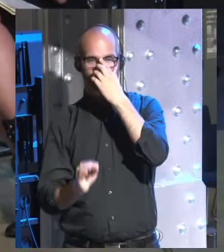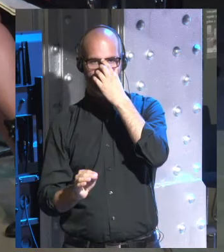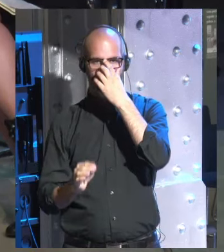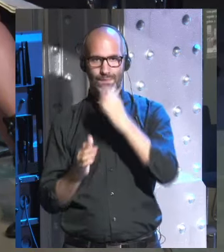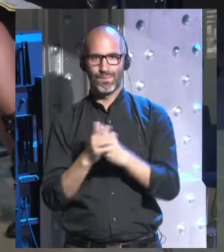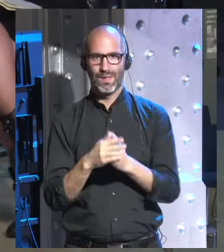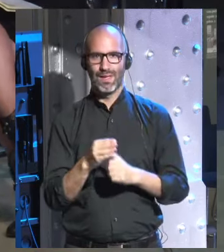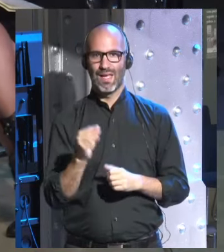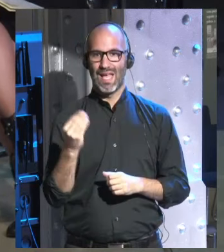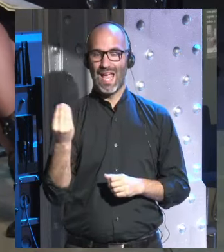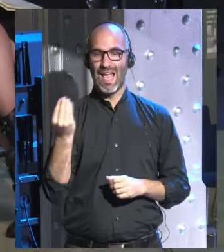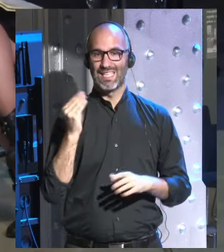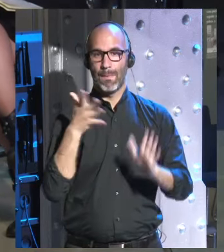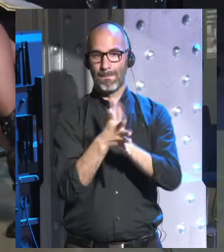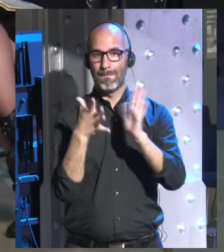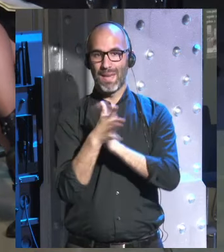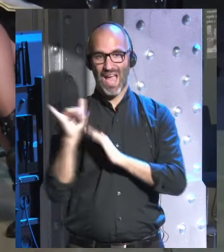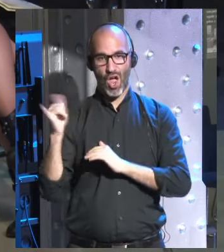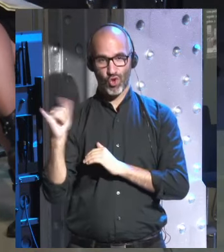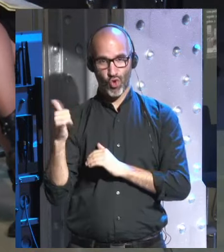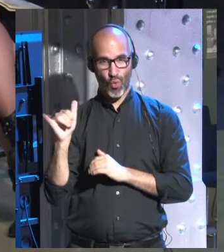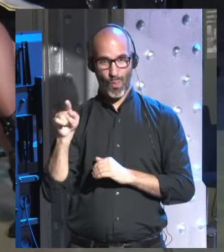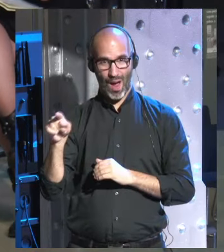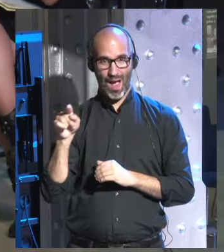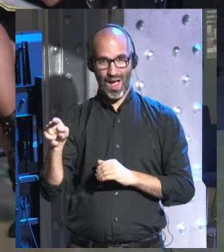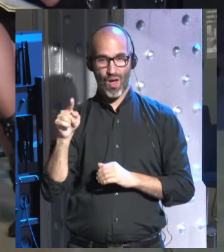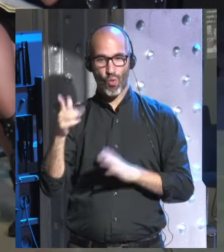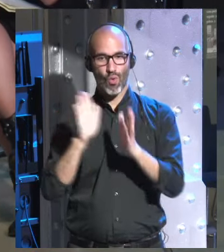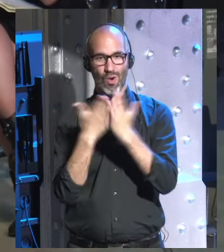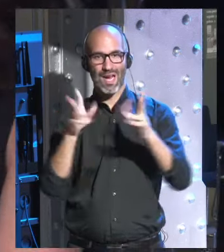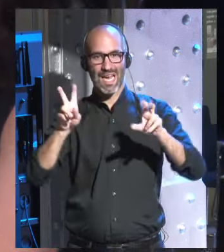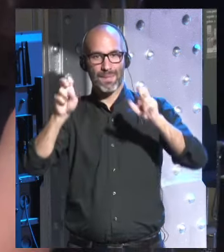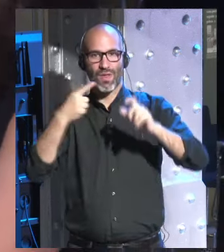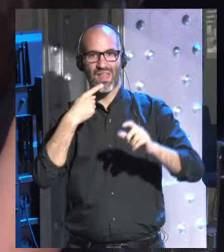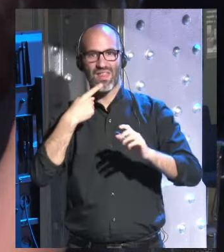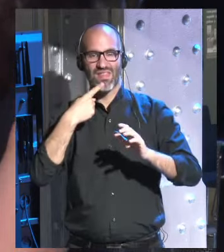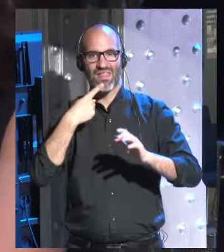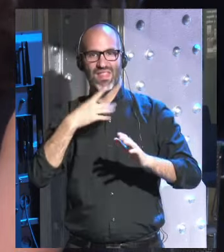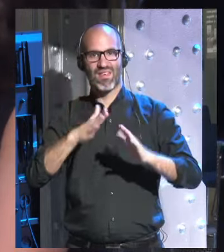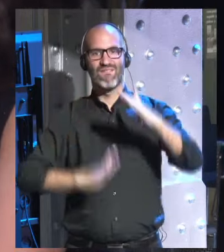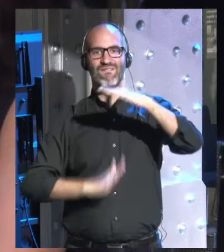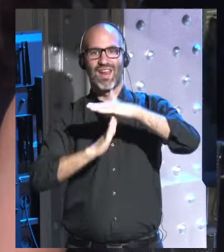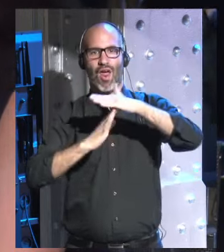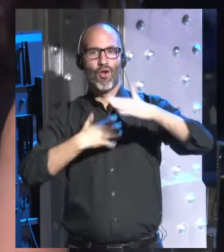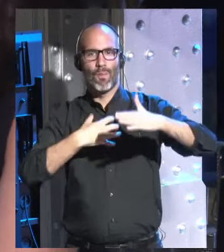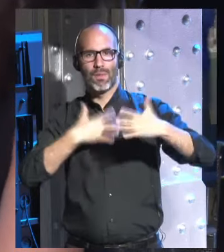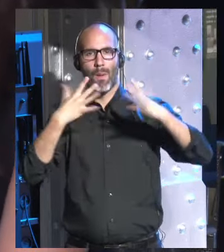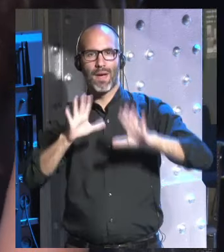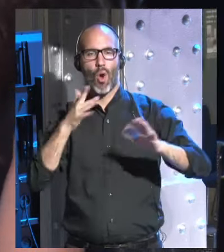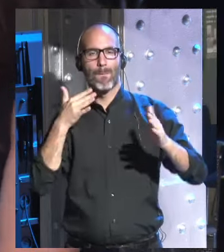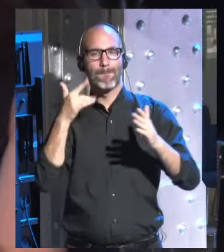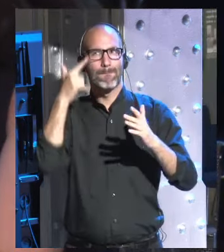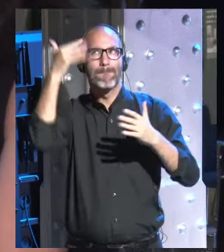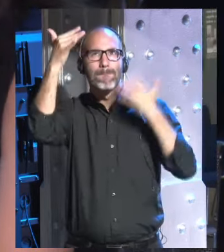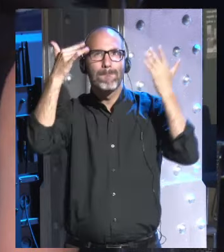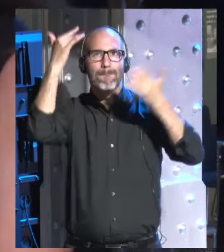explica Yuval Malharari en uno de los capítulos no podemos echar el freno pero también explica que las predicciones pueden servir